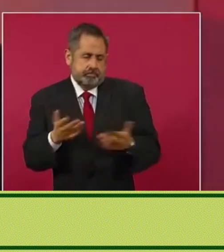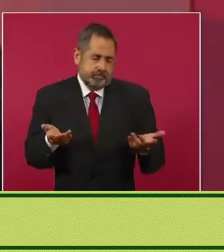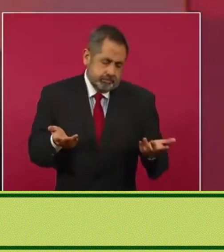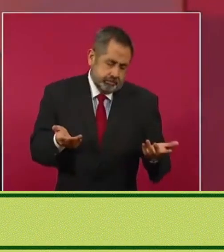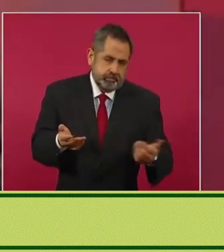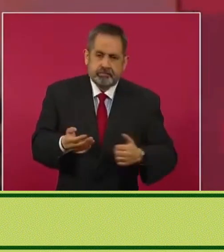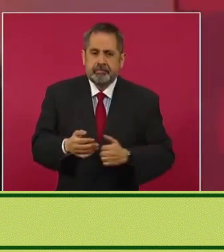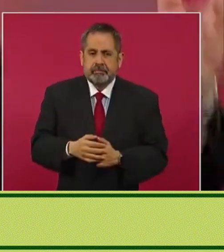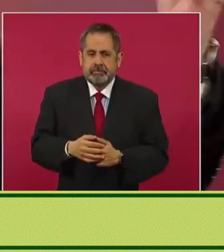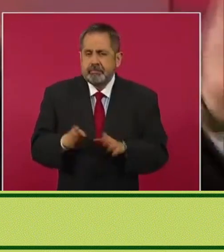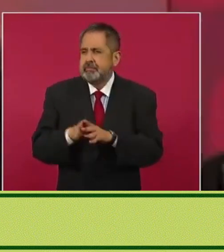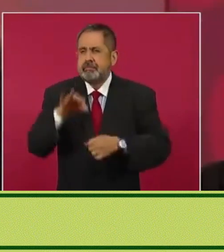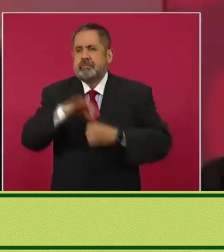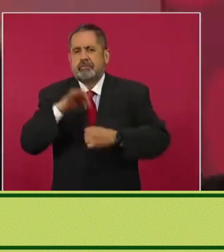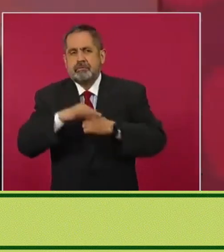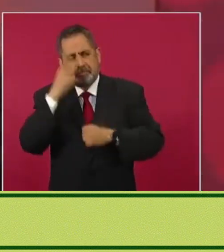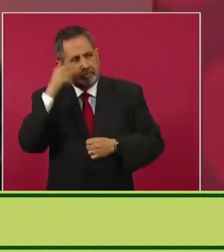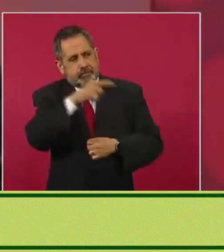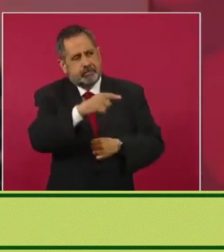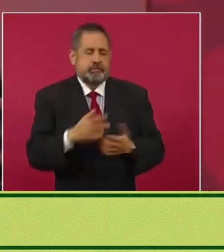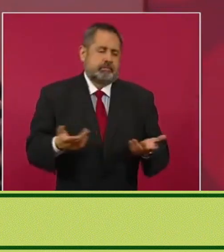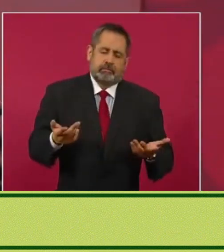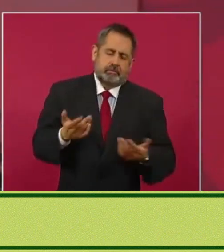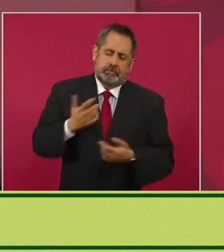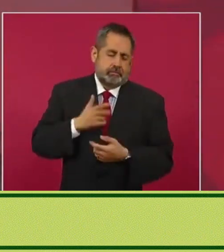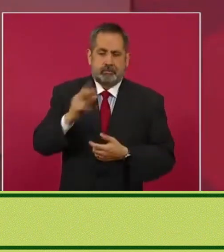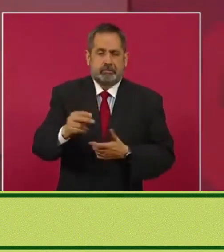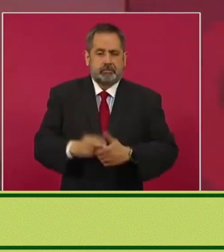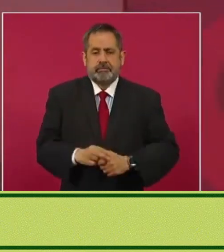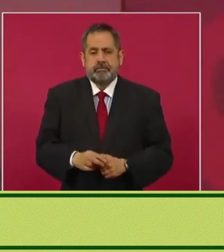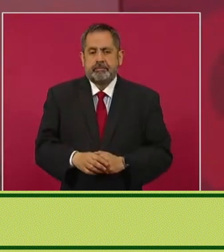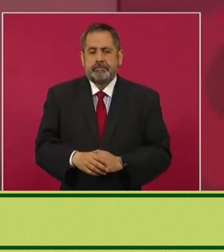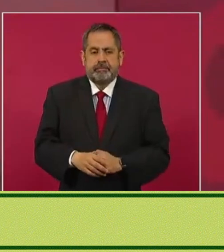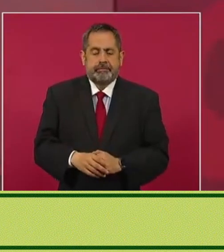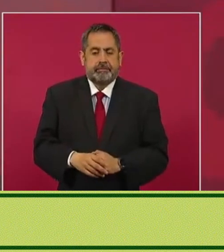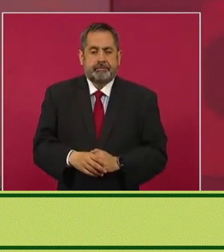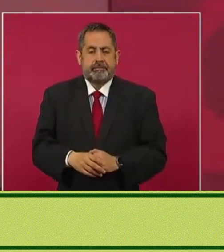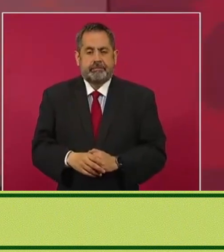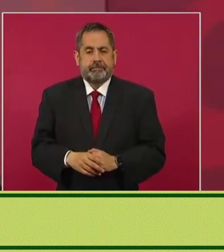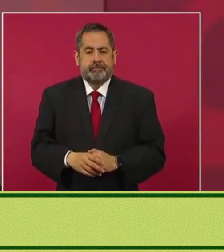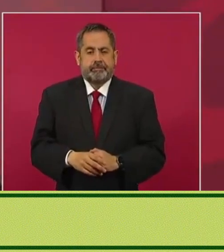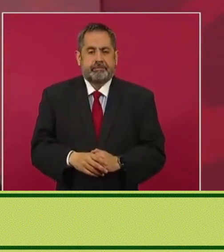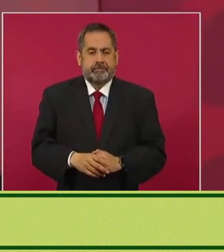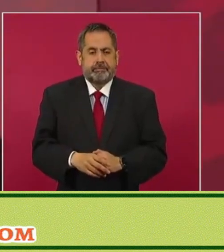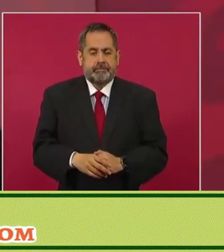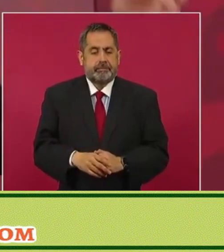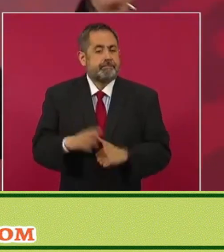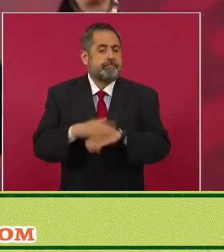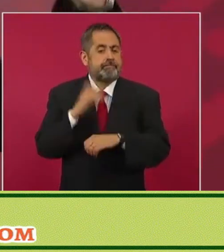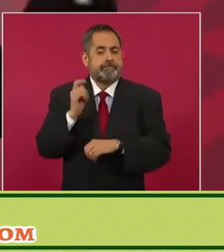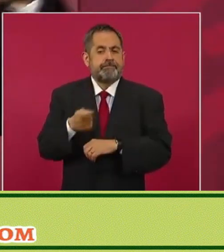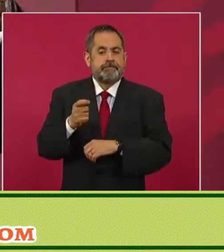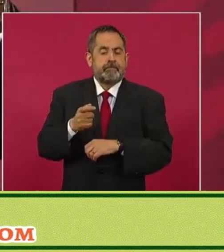pues cómo van a votar por él, porque